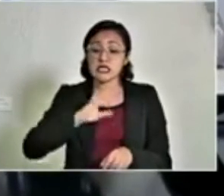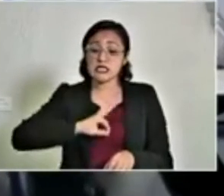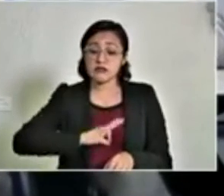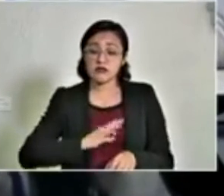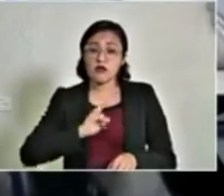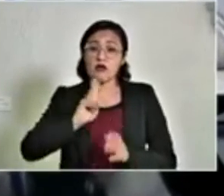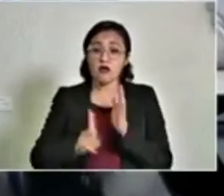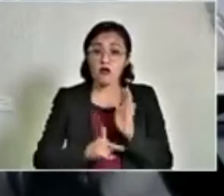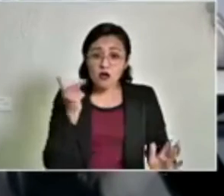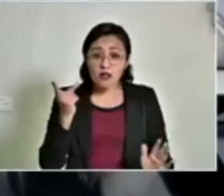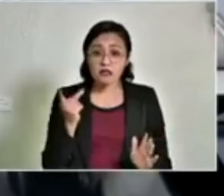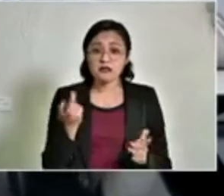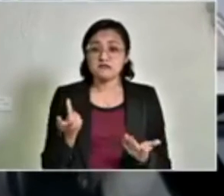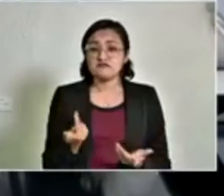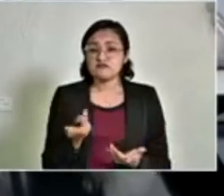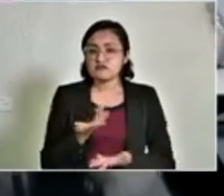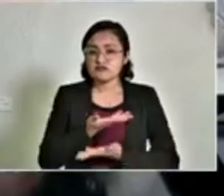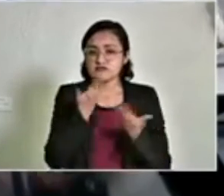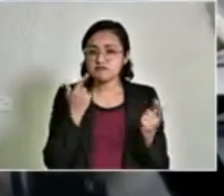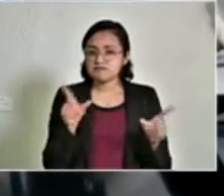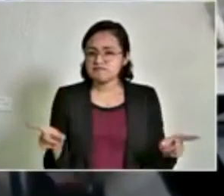infección persistente, es cuanto.